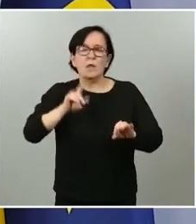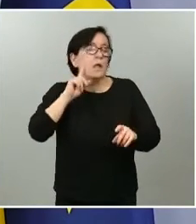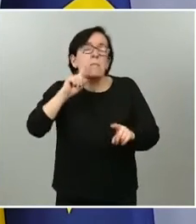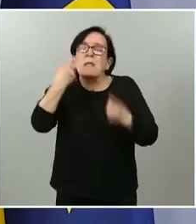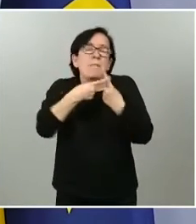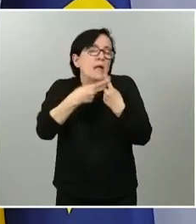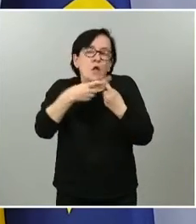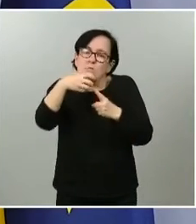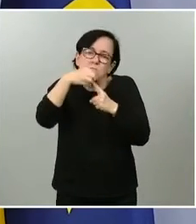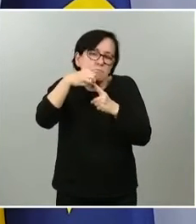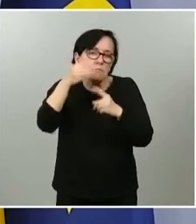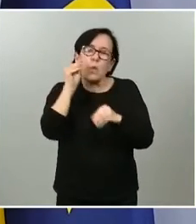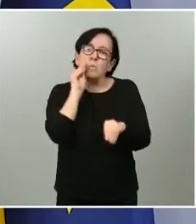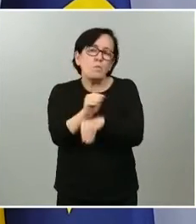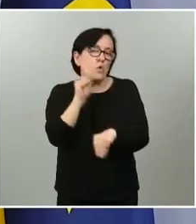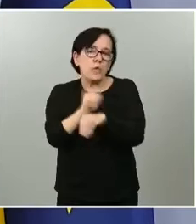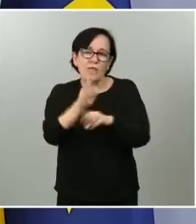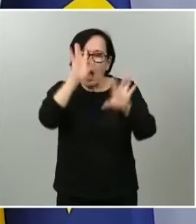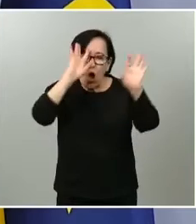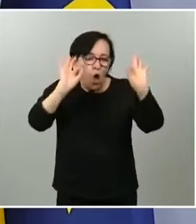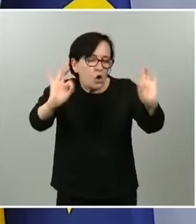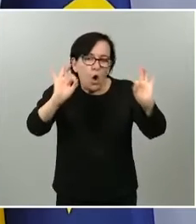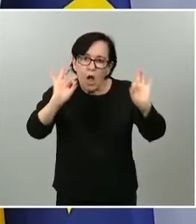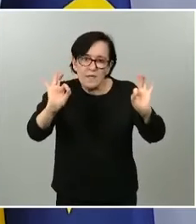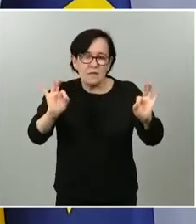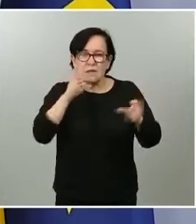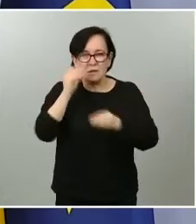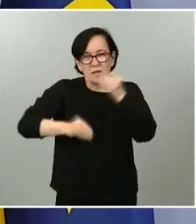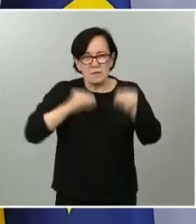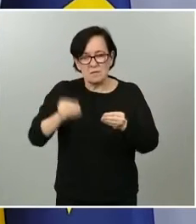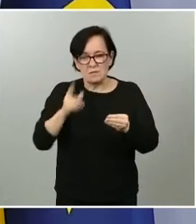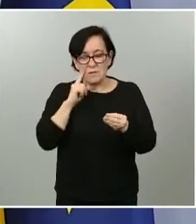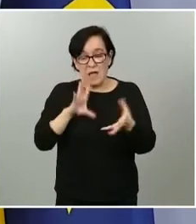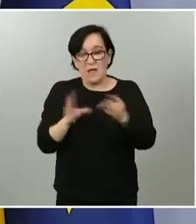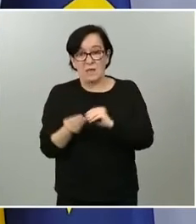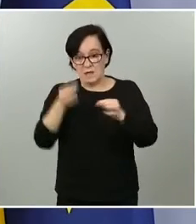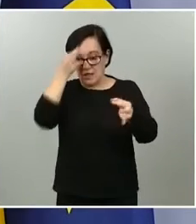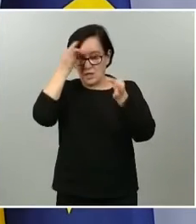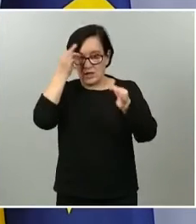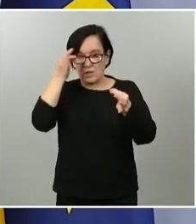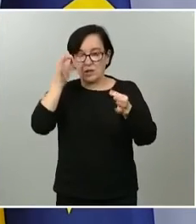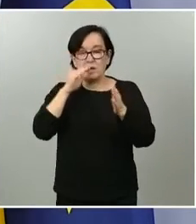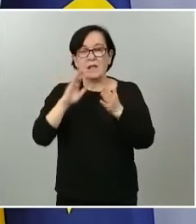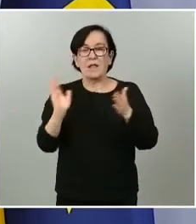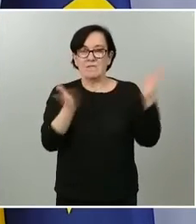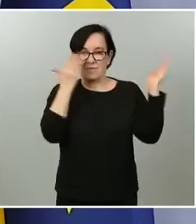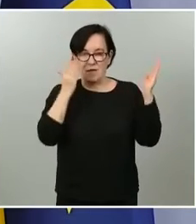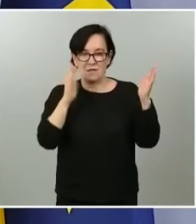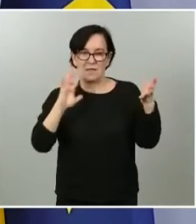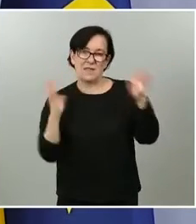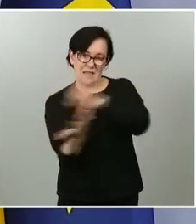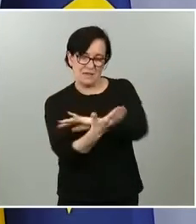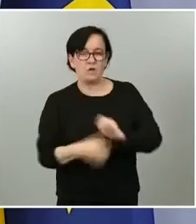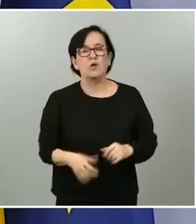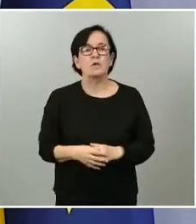prudencia, de prudencia y de coherencia con lo que estamos haciendo y adaptando estos criterios a los requisitos de la fase de transición. No